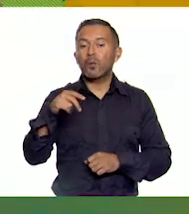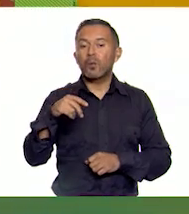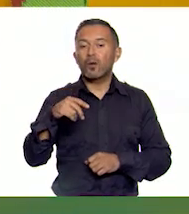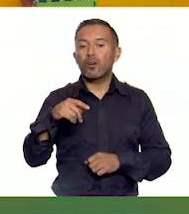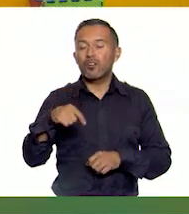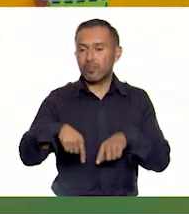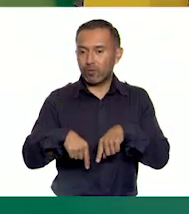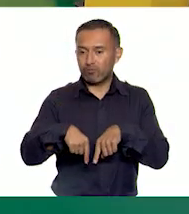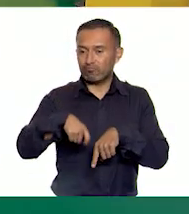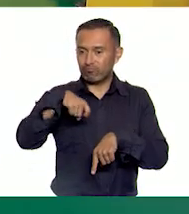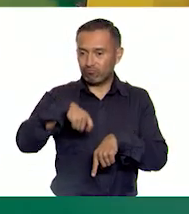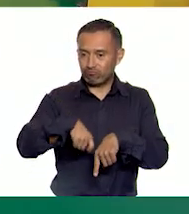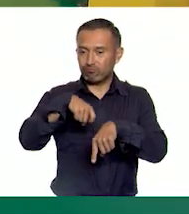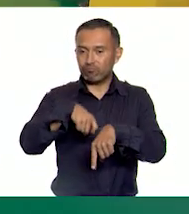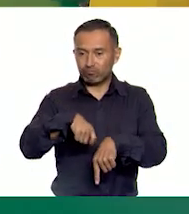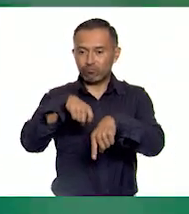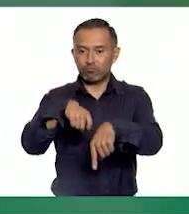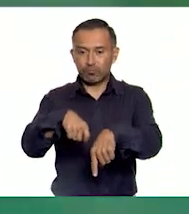Con un pie.